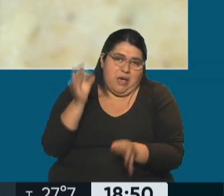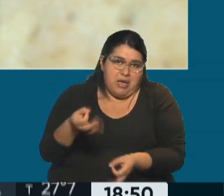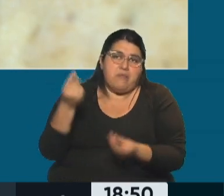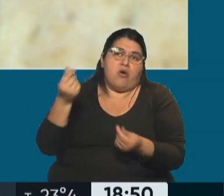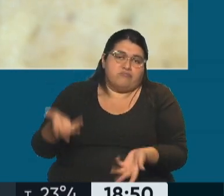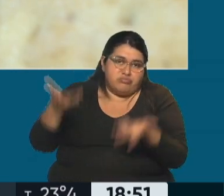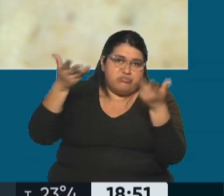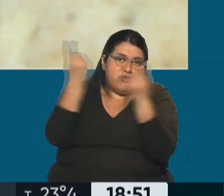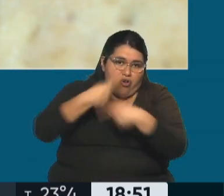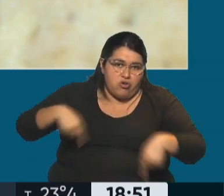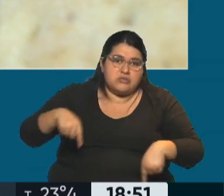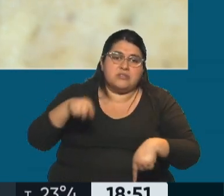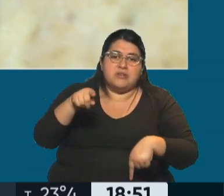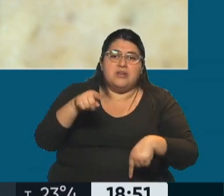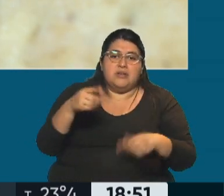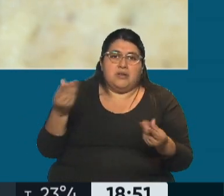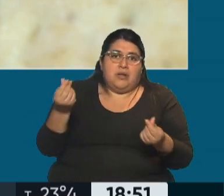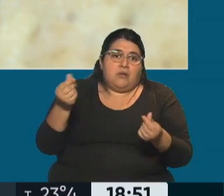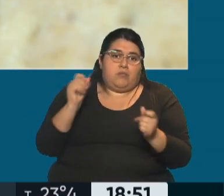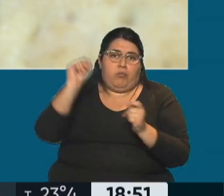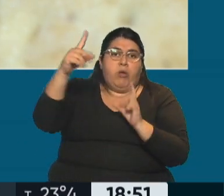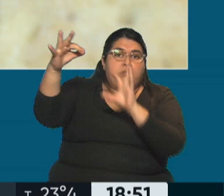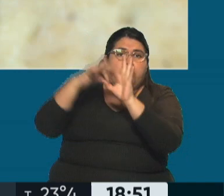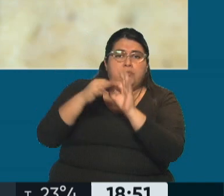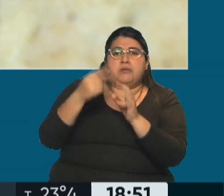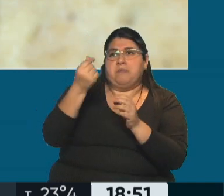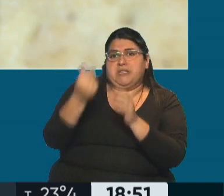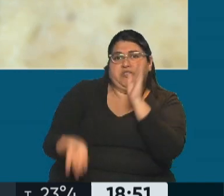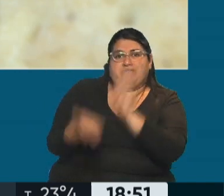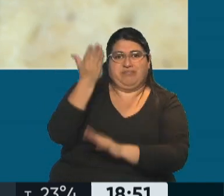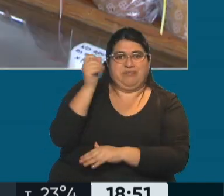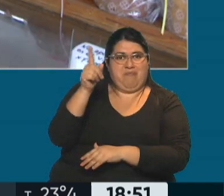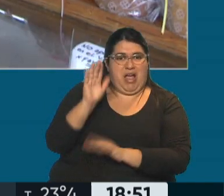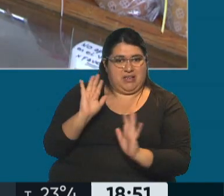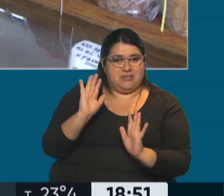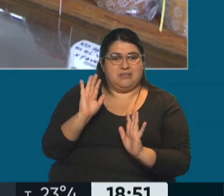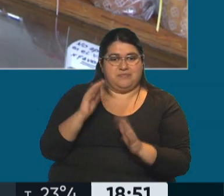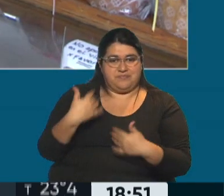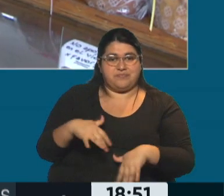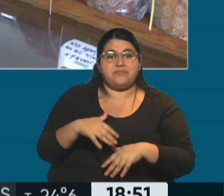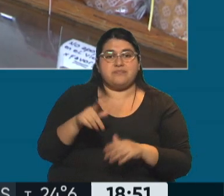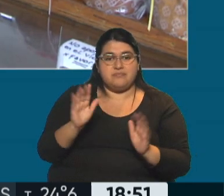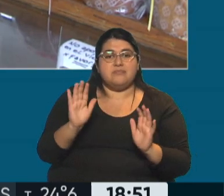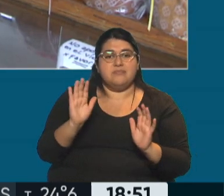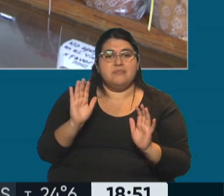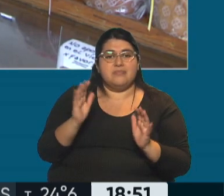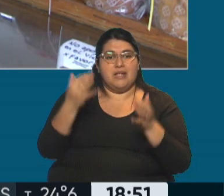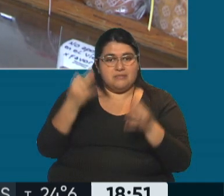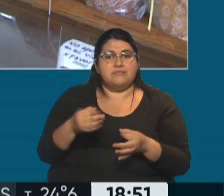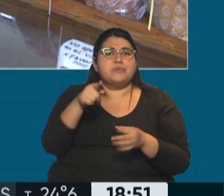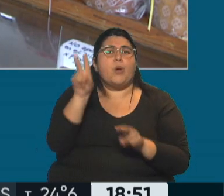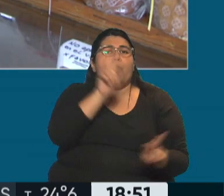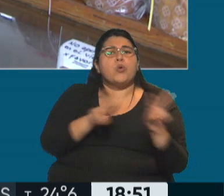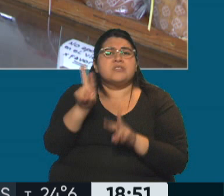Hay precios internacionales. ¿Cómo? Hay precios internacionales que orbitan precisamente esto. Exactamente, a dos voces estoy. Lo que están